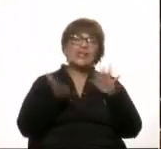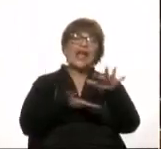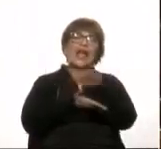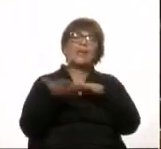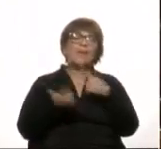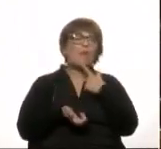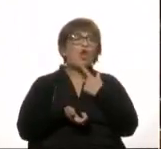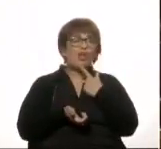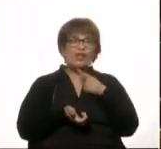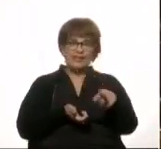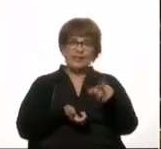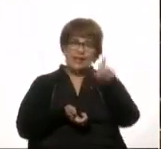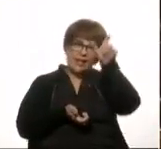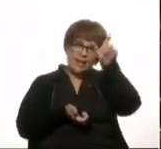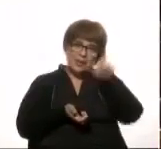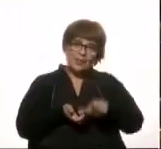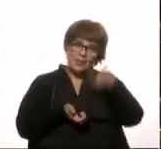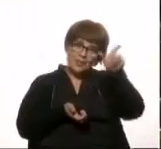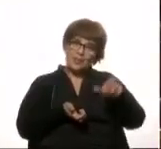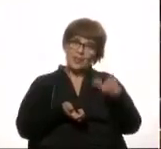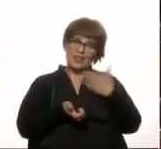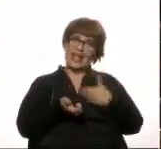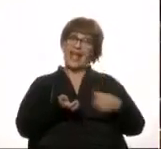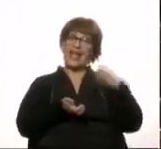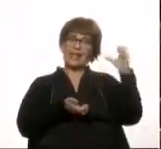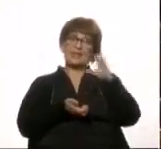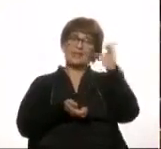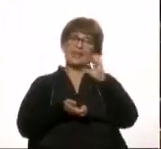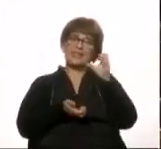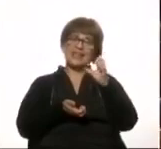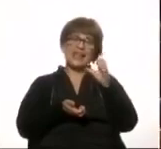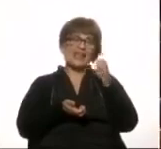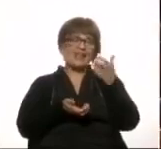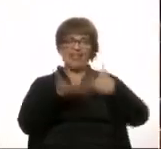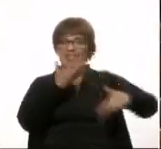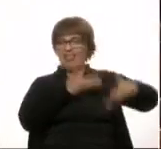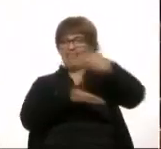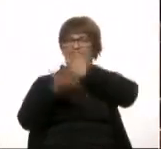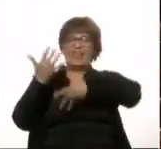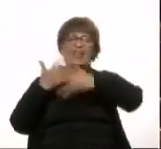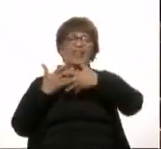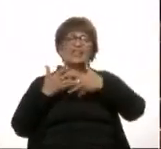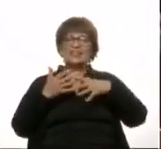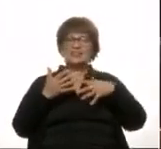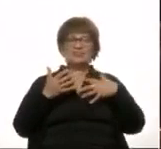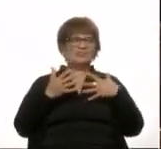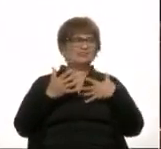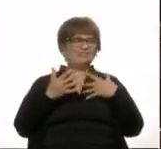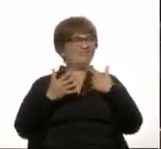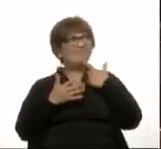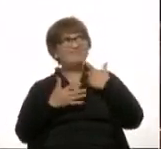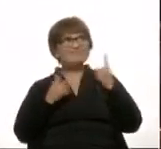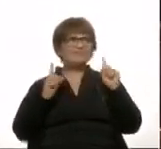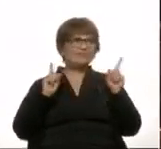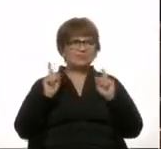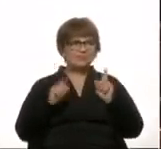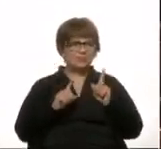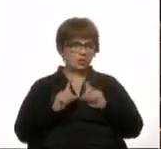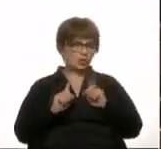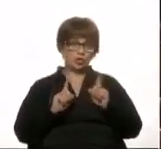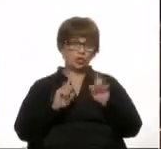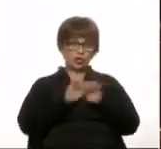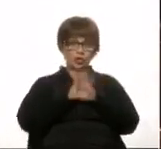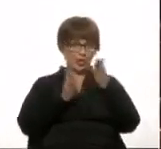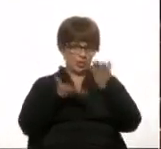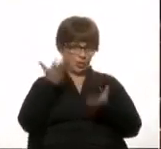a los empresarios y nos está generando a todo el resto diferentes dudas que no nos merecemos.